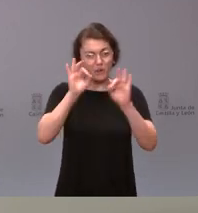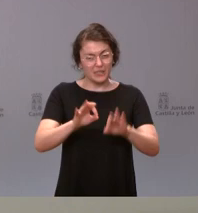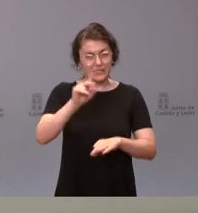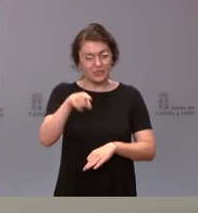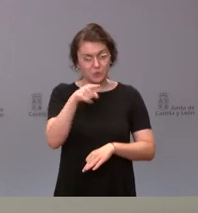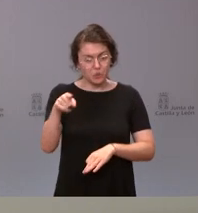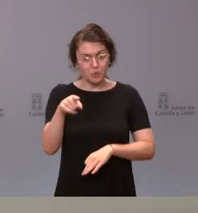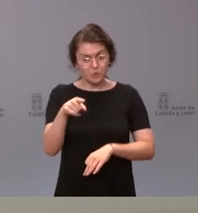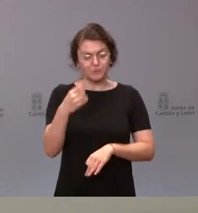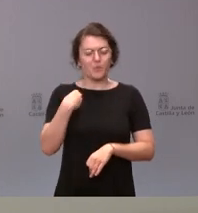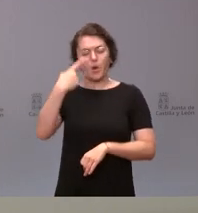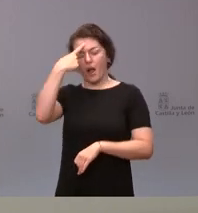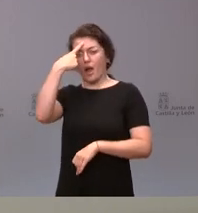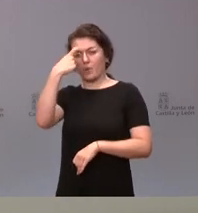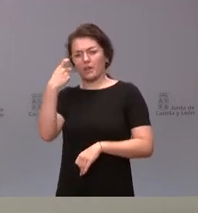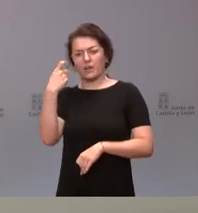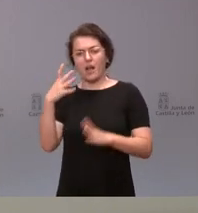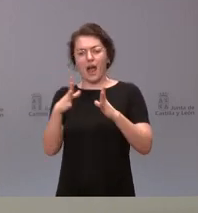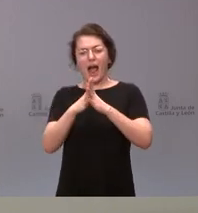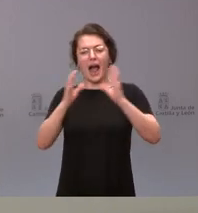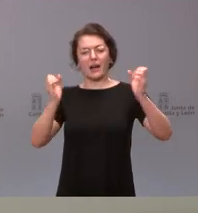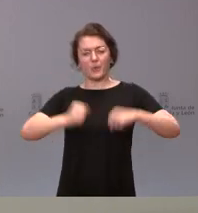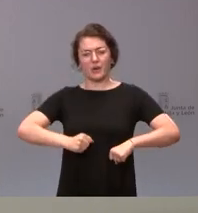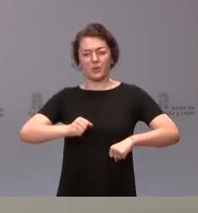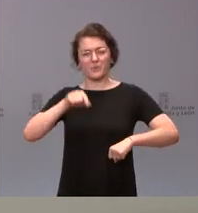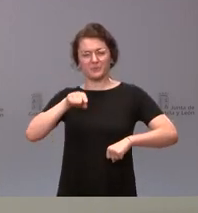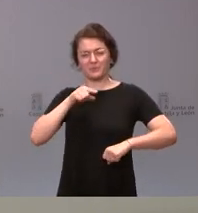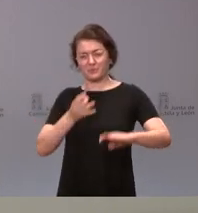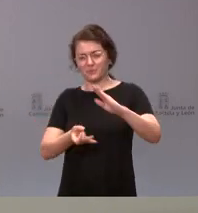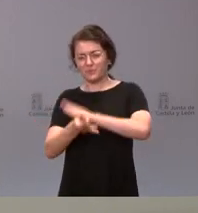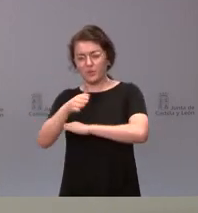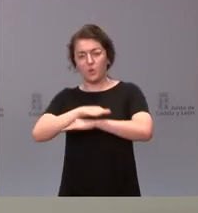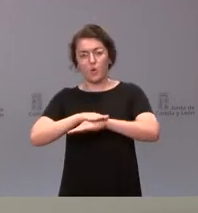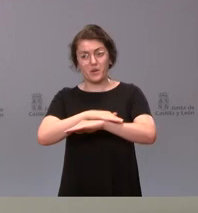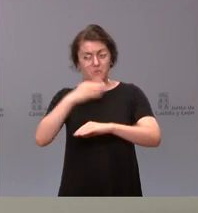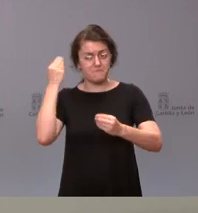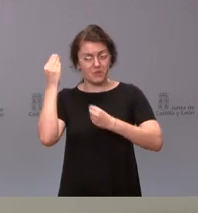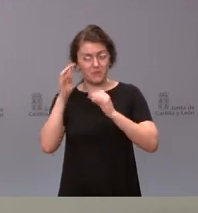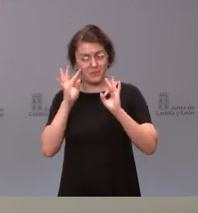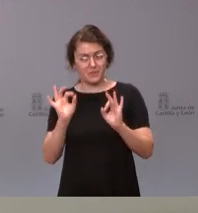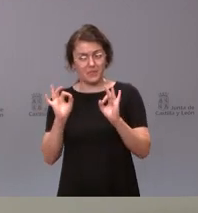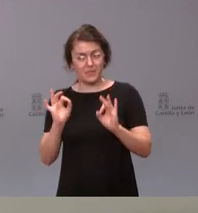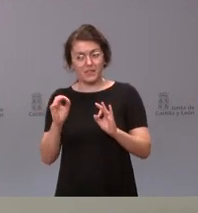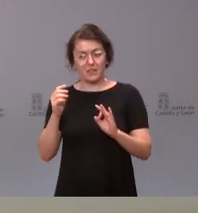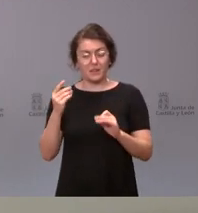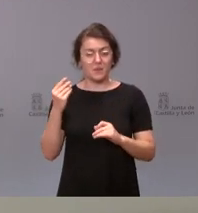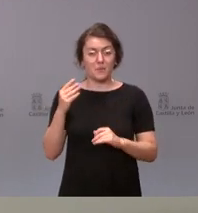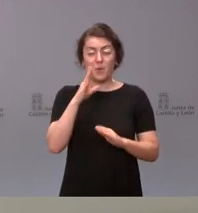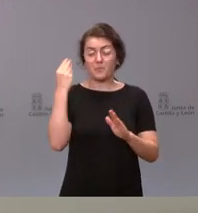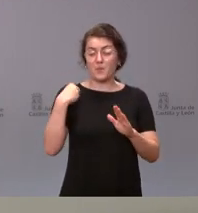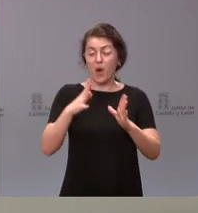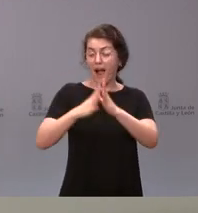recordará en el acuerdo que constituyó al Gobierno, y quizá a mejor por ahí puede venir un poco su pregunta, entre los puntos de ese acuerdo